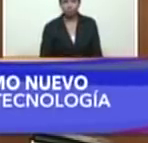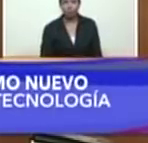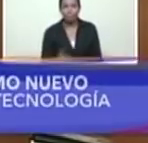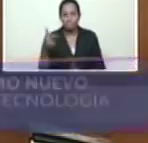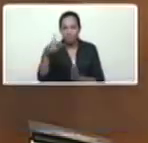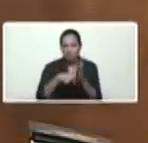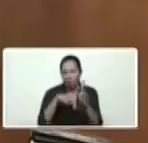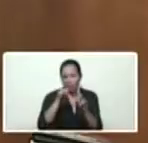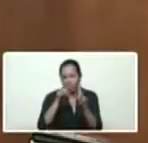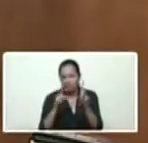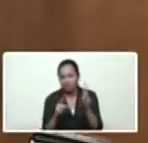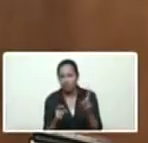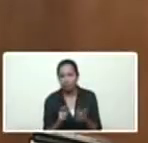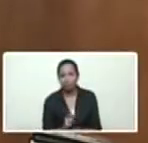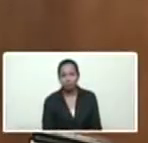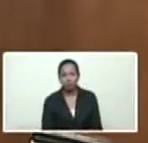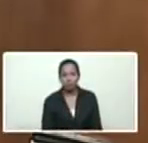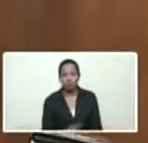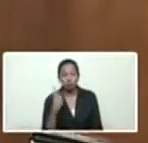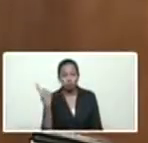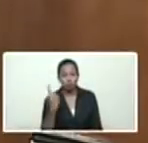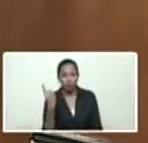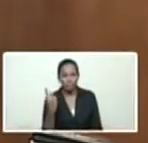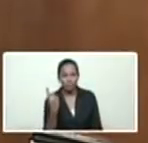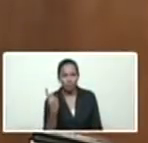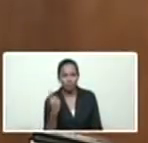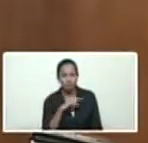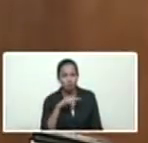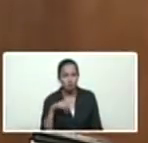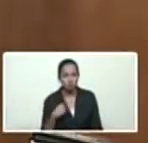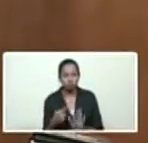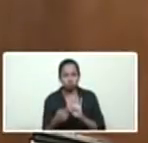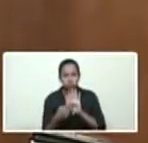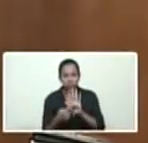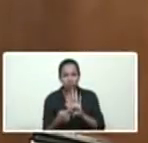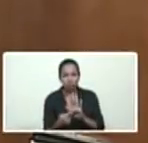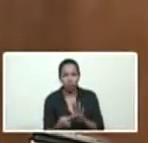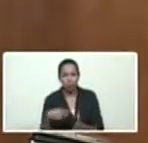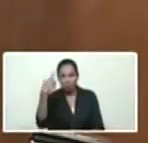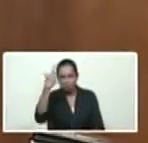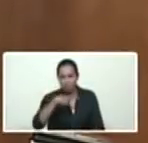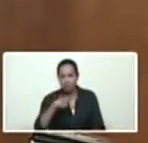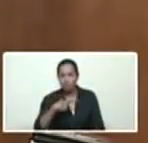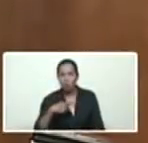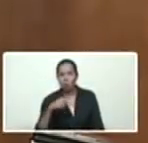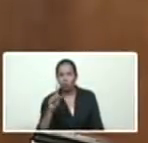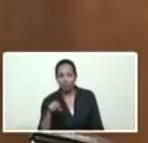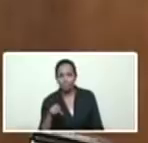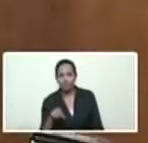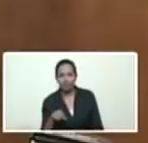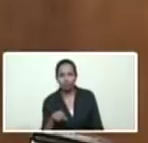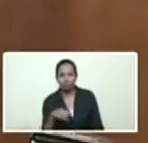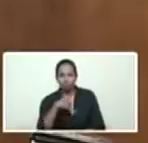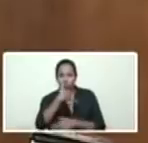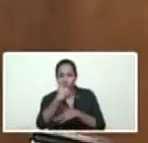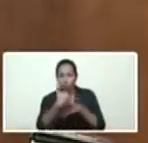no, no solamente hemos estado enfrentando ataques físicos físicos en un plan